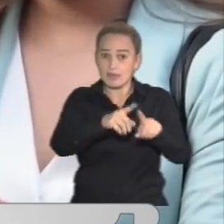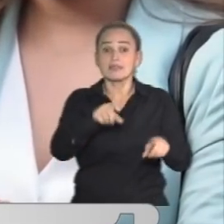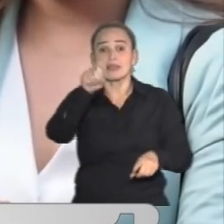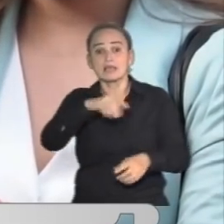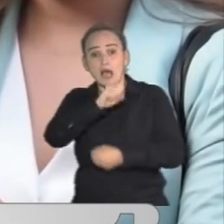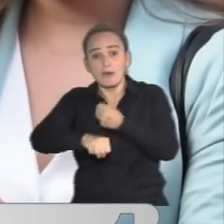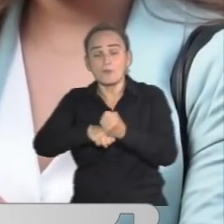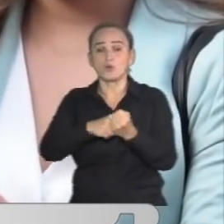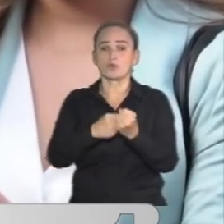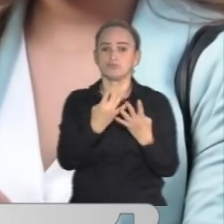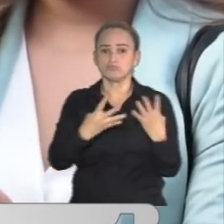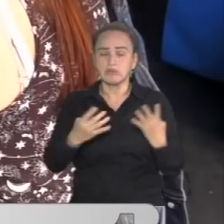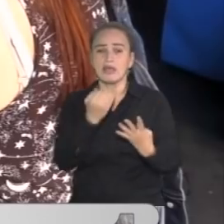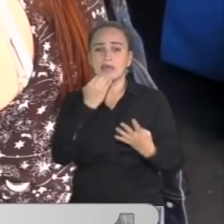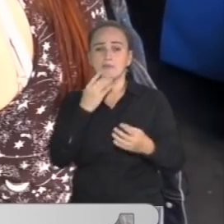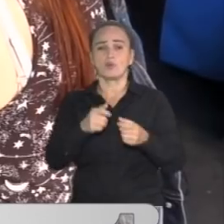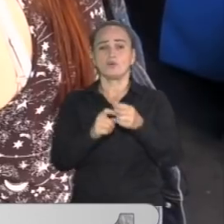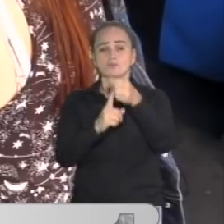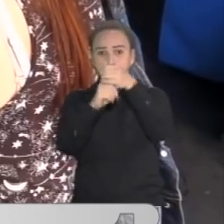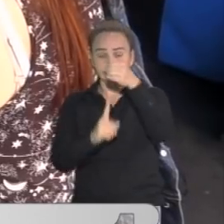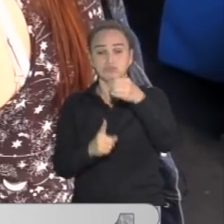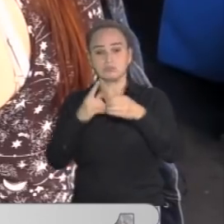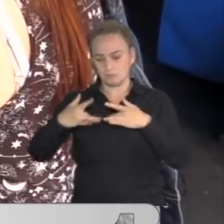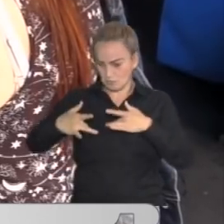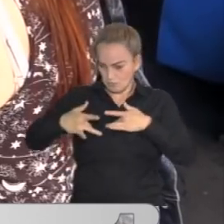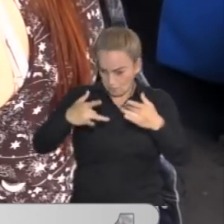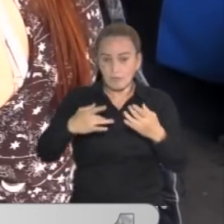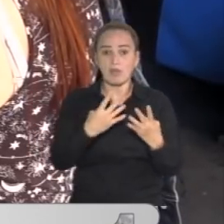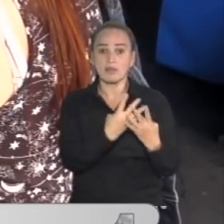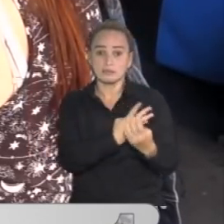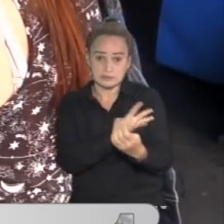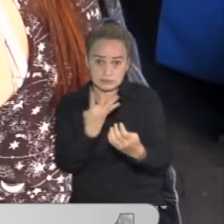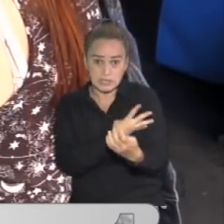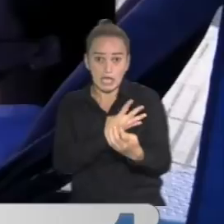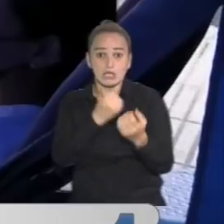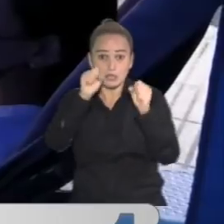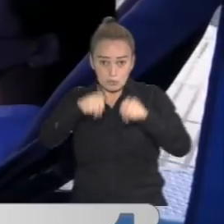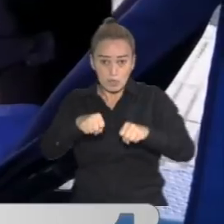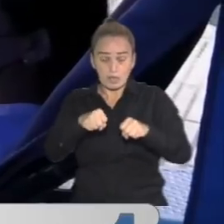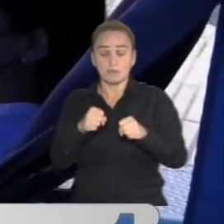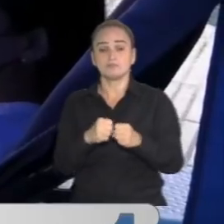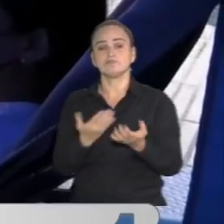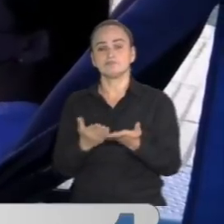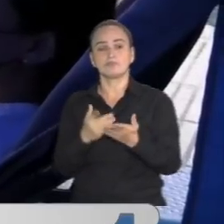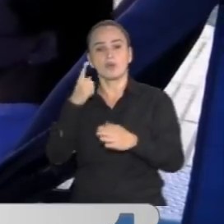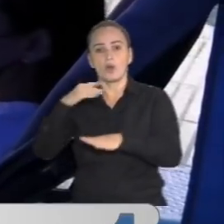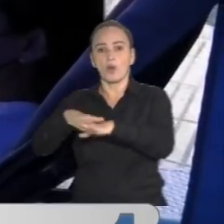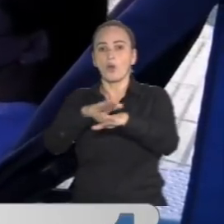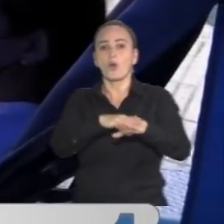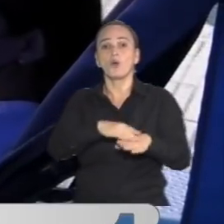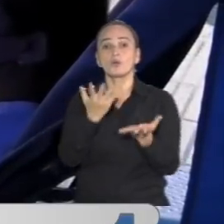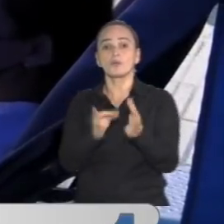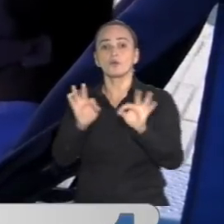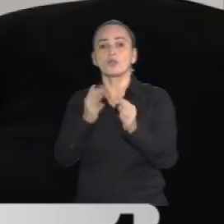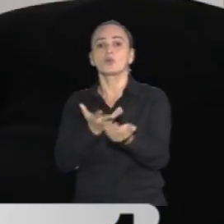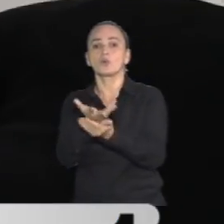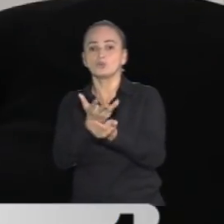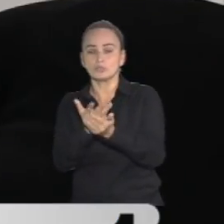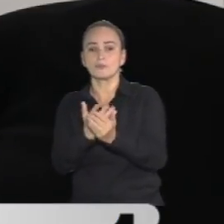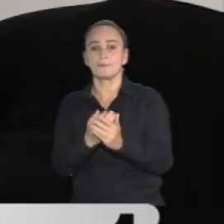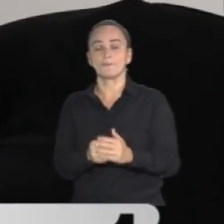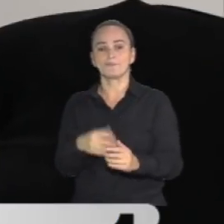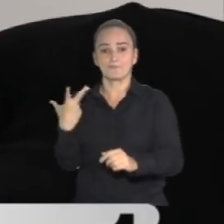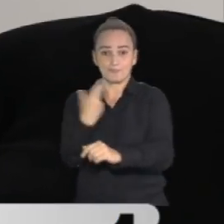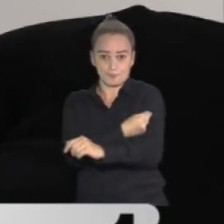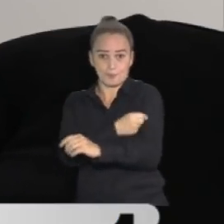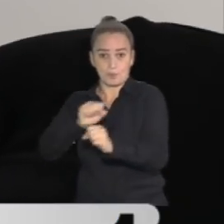que afectan su médula. Una donación podría salvar la vida de tres personas. Esto es lo que deben tener en cuenta los vacunados contra